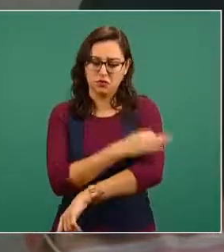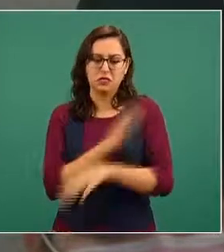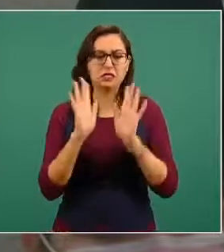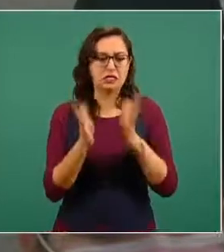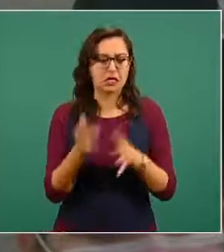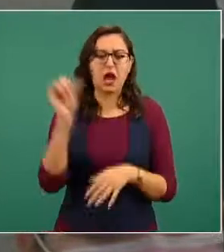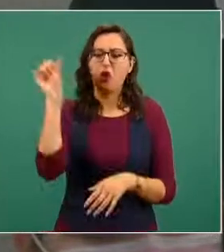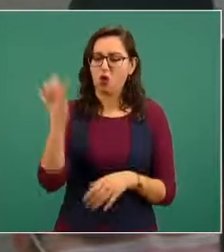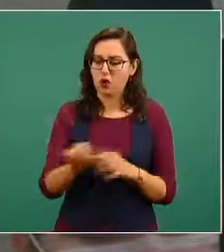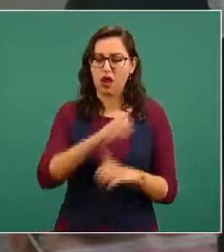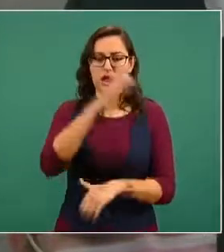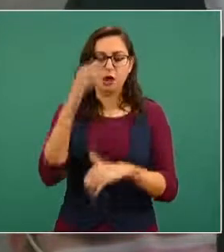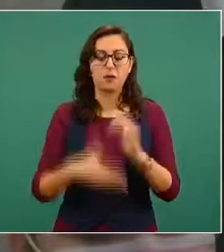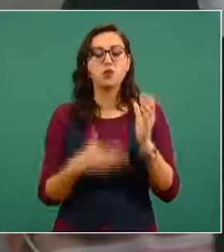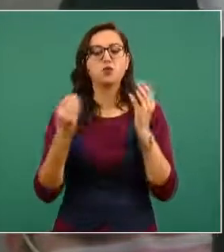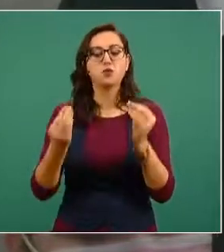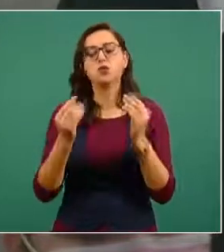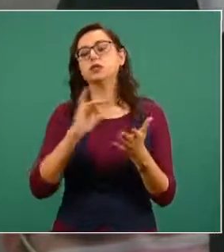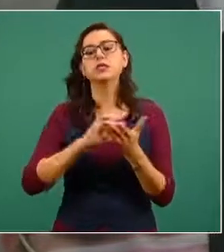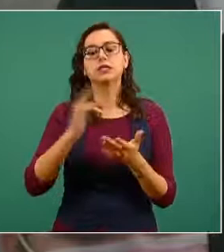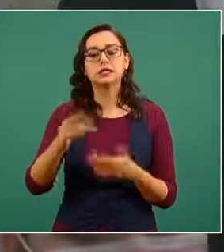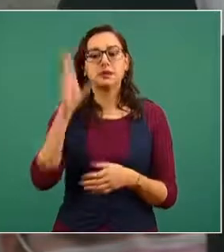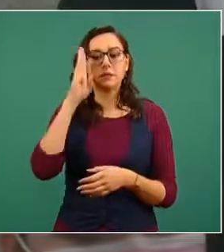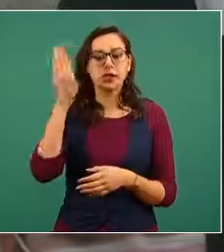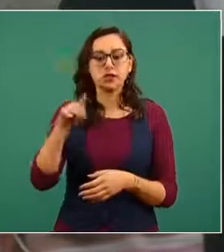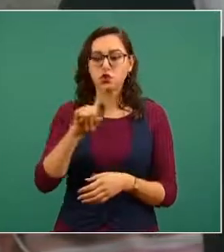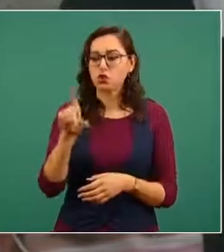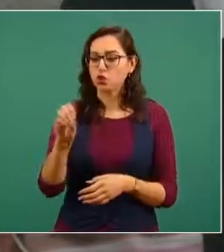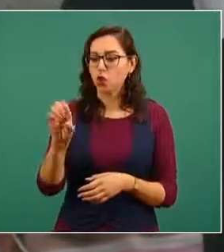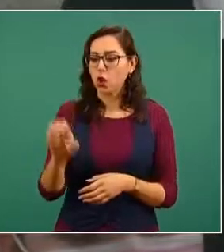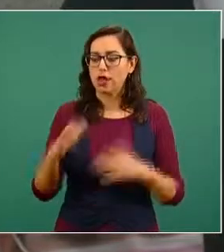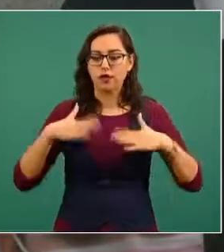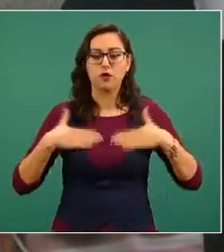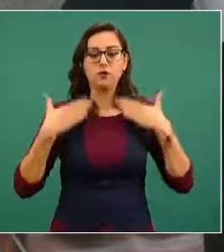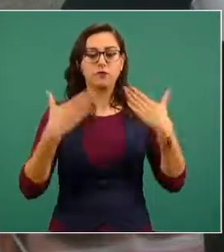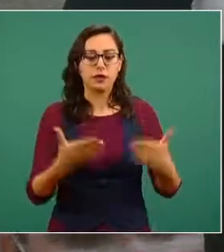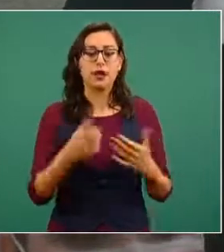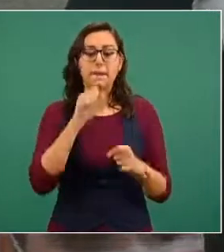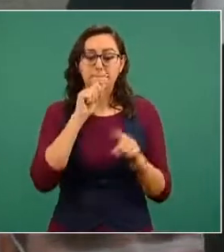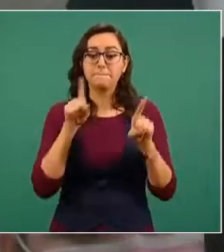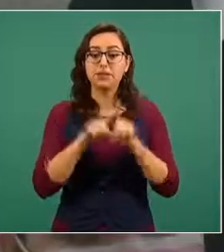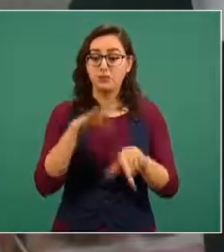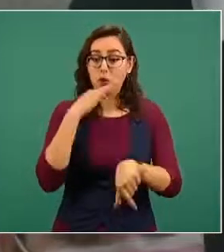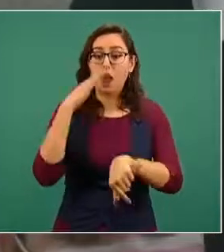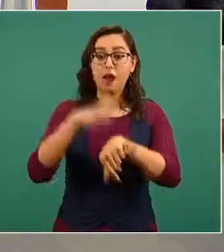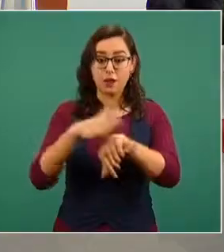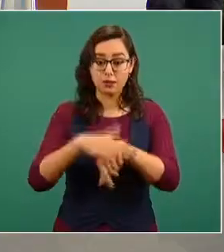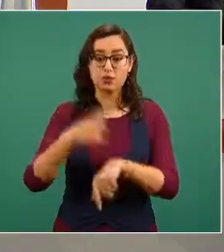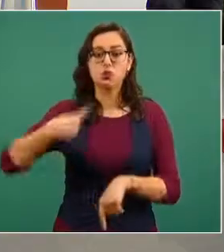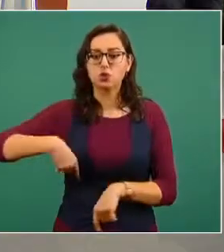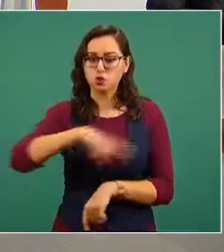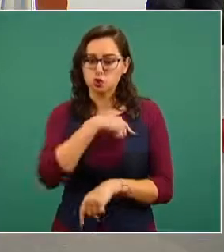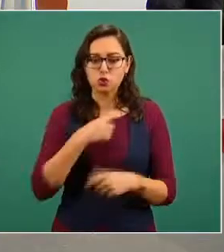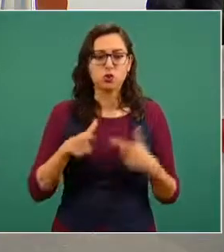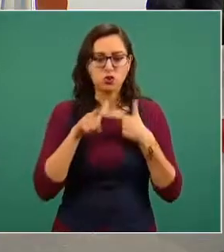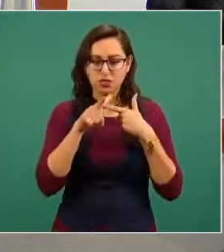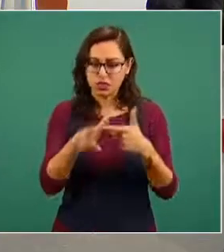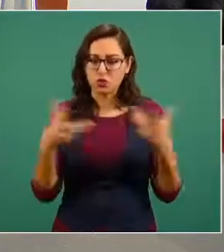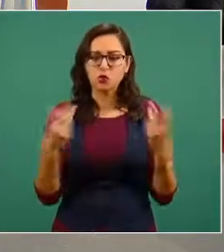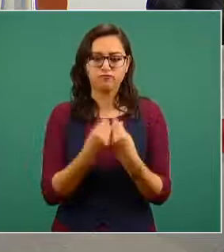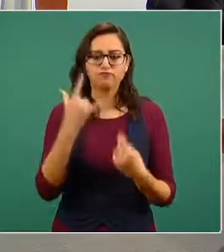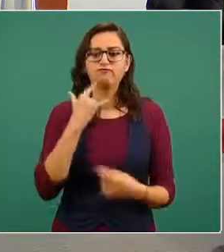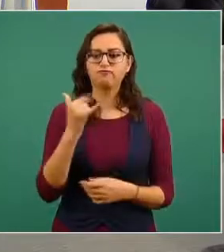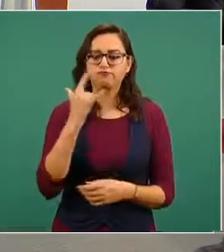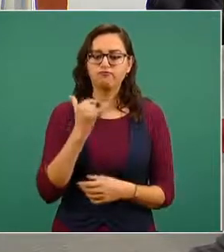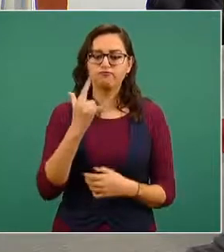confianza del maestro Zoe manifestando a usted que estamos listos para continuar con este esfuerzo federal sin precedentes que se ha llevado a